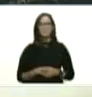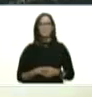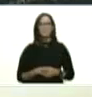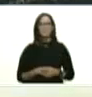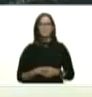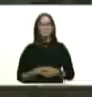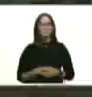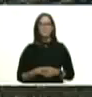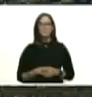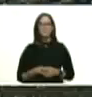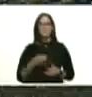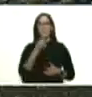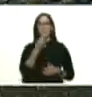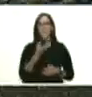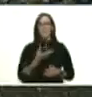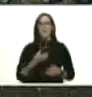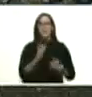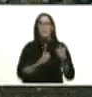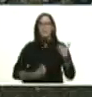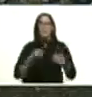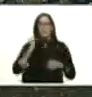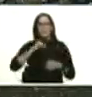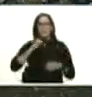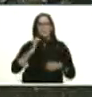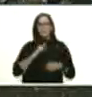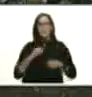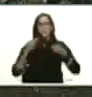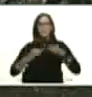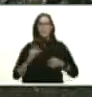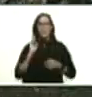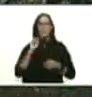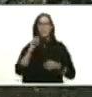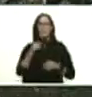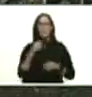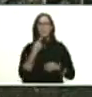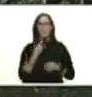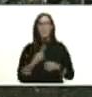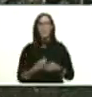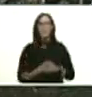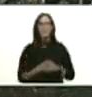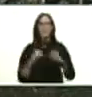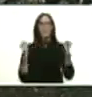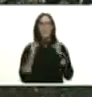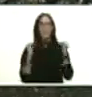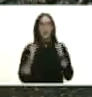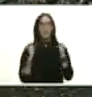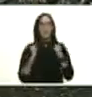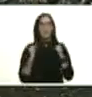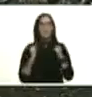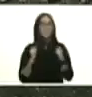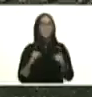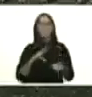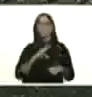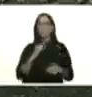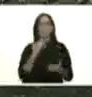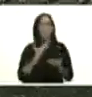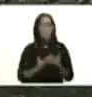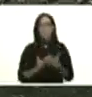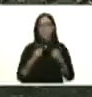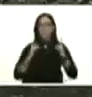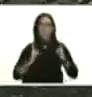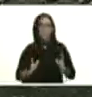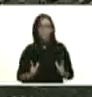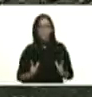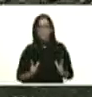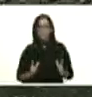bueno presidente si efectivamente como usted lo está diciendo en los Andes no nos dejan descansar realmente no hubo